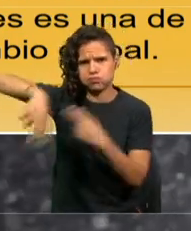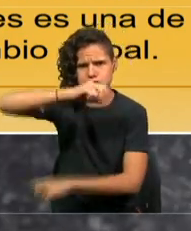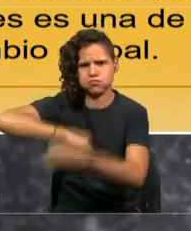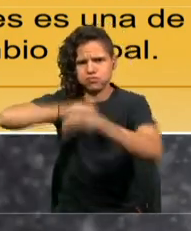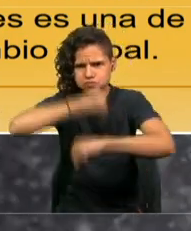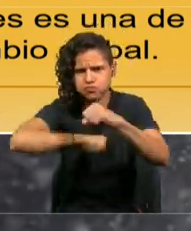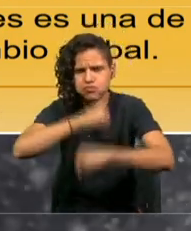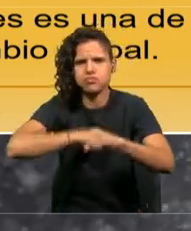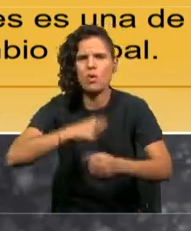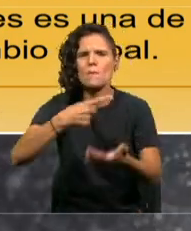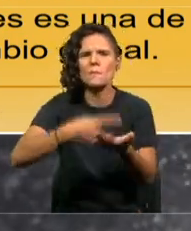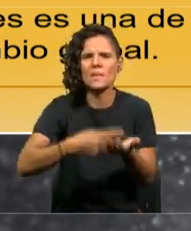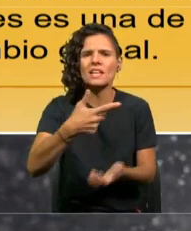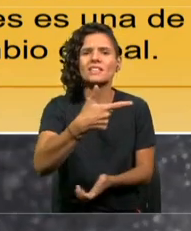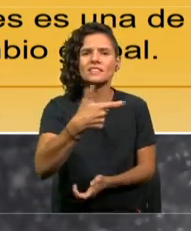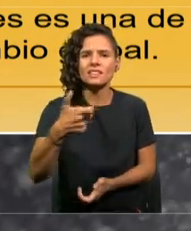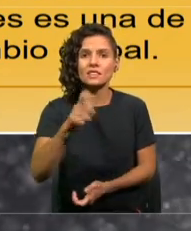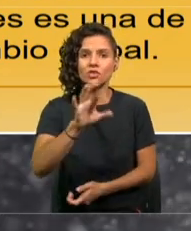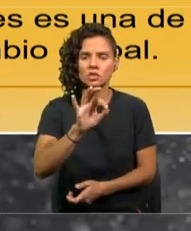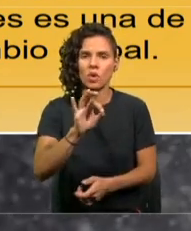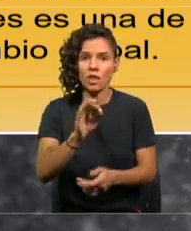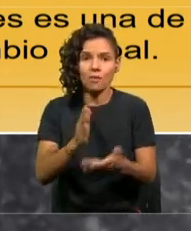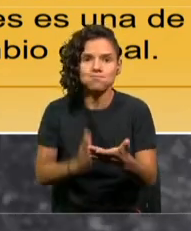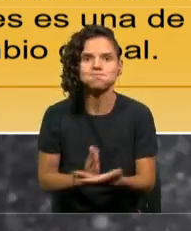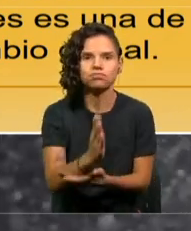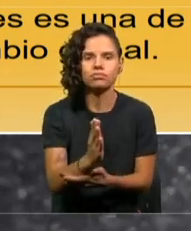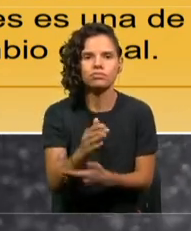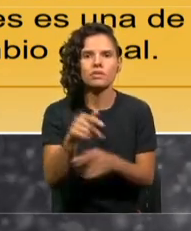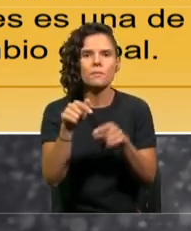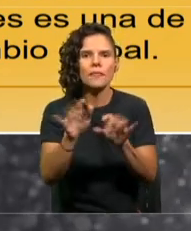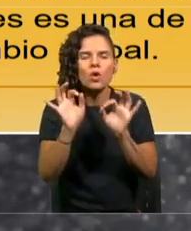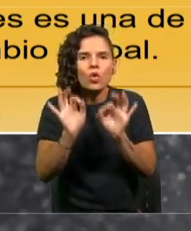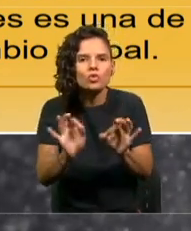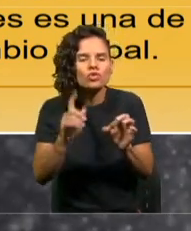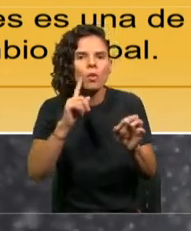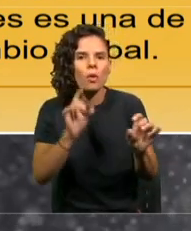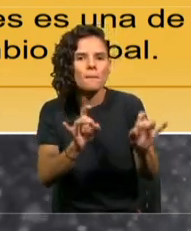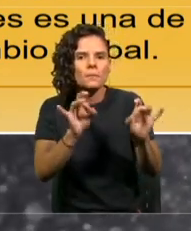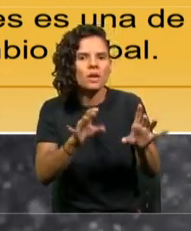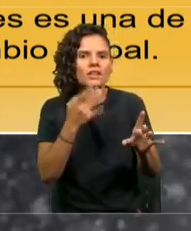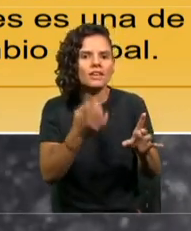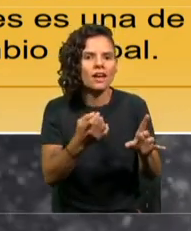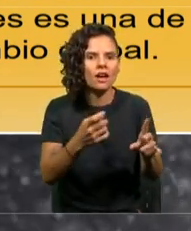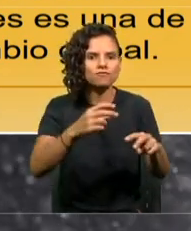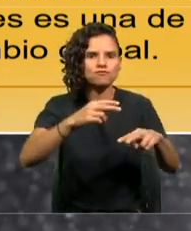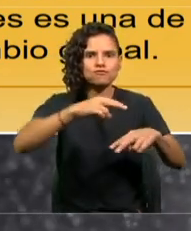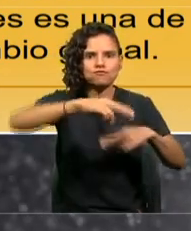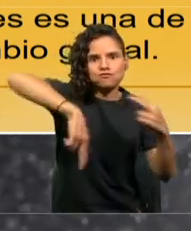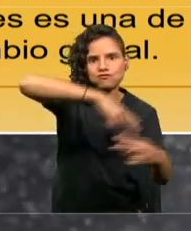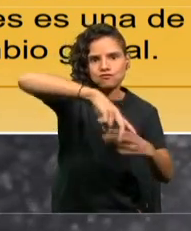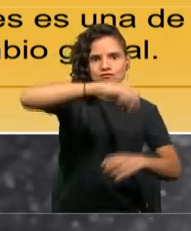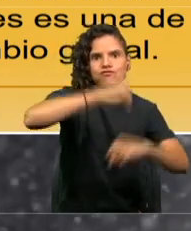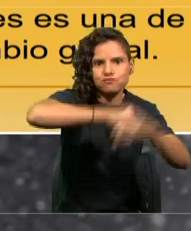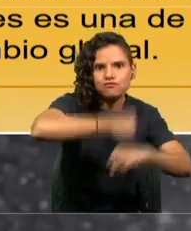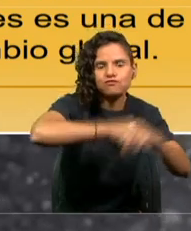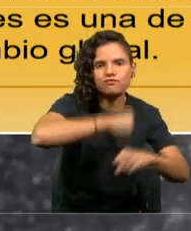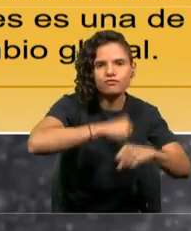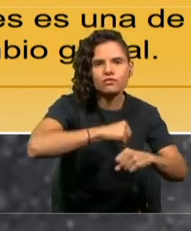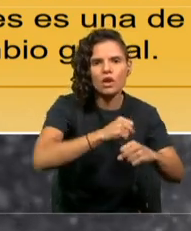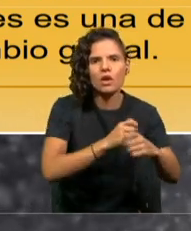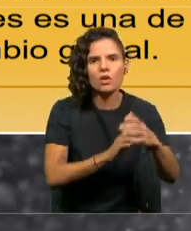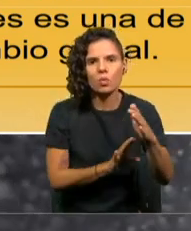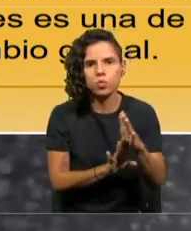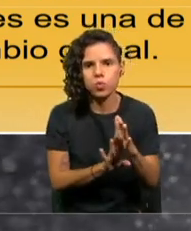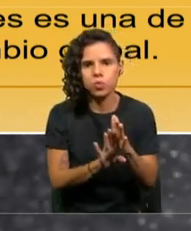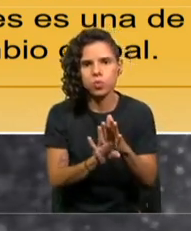decir, se detecta que hay una coincidencia entre esa revolución industrial y la forma en que se ha ido calentando